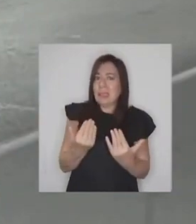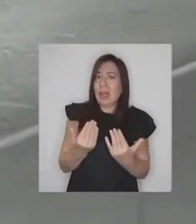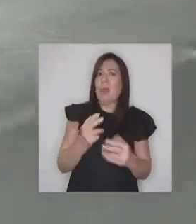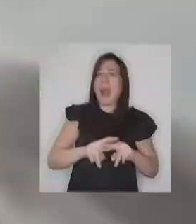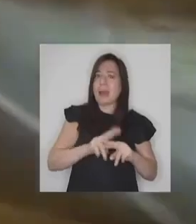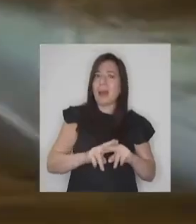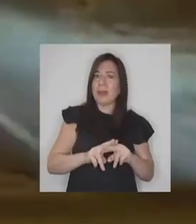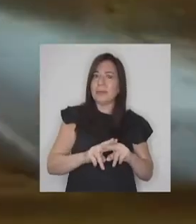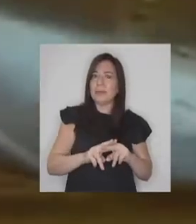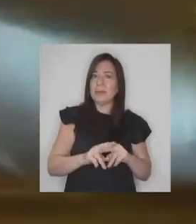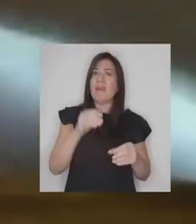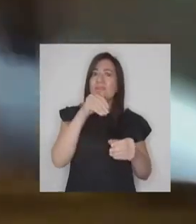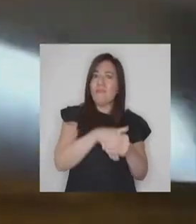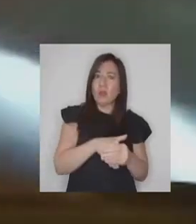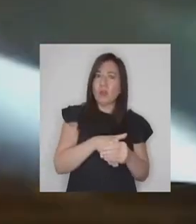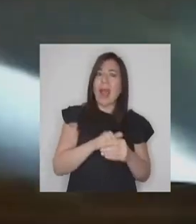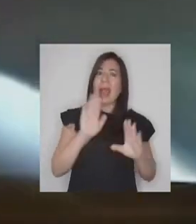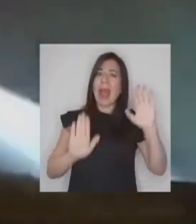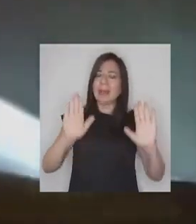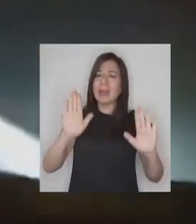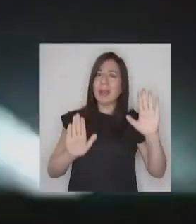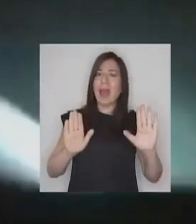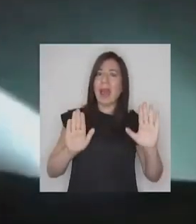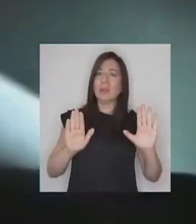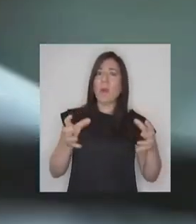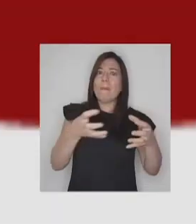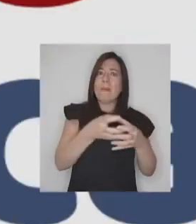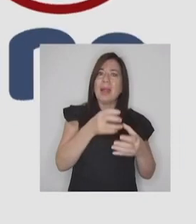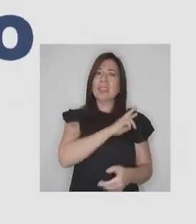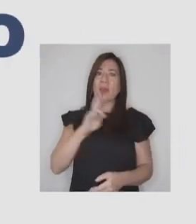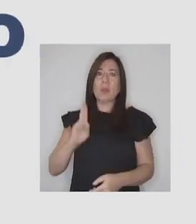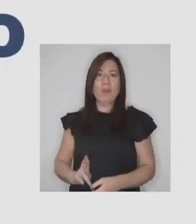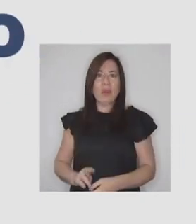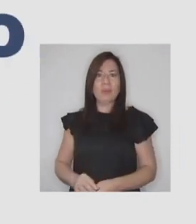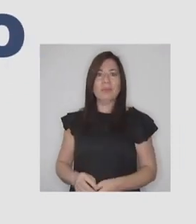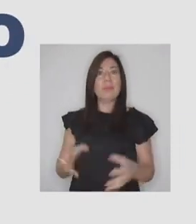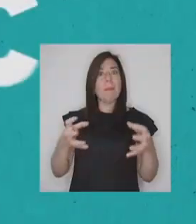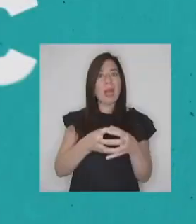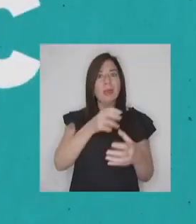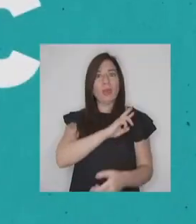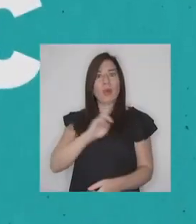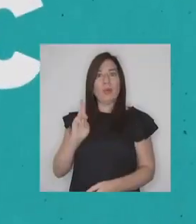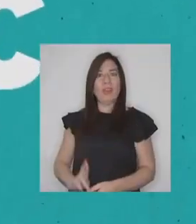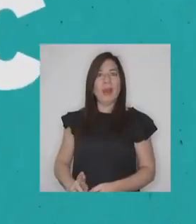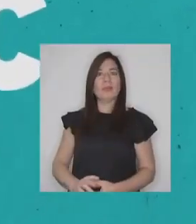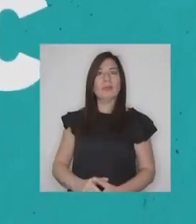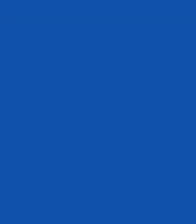resolverlo Vota por los candidatos del partido republicano Partido republicano